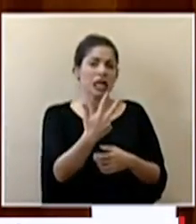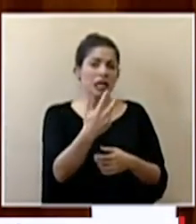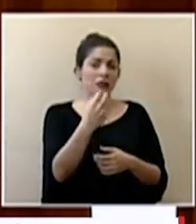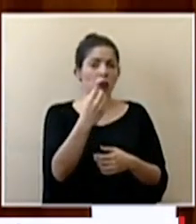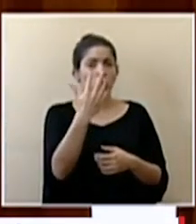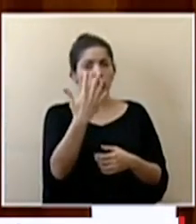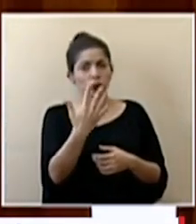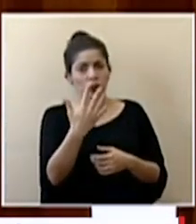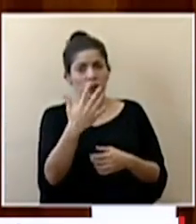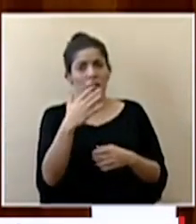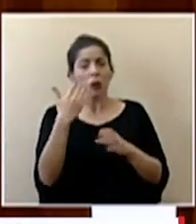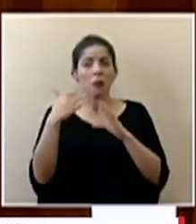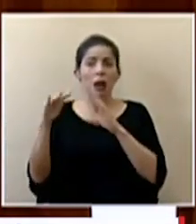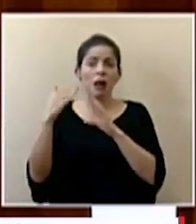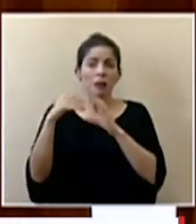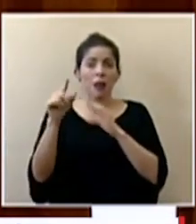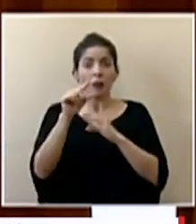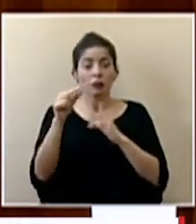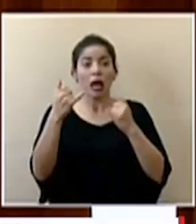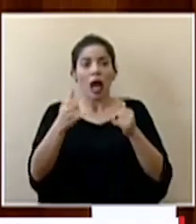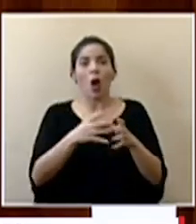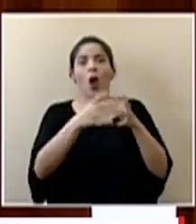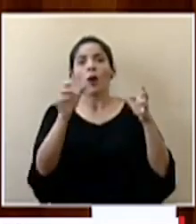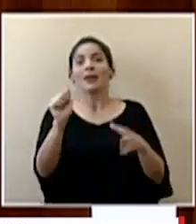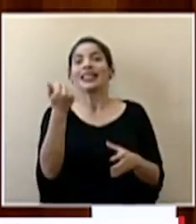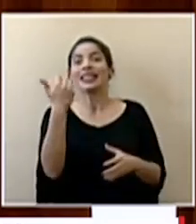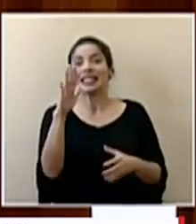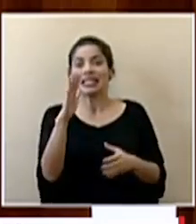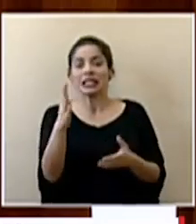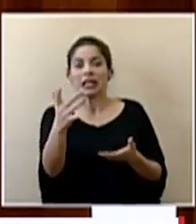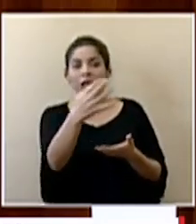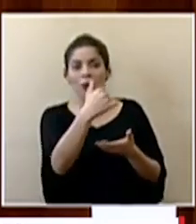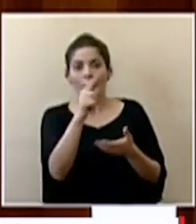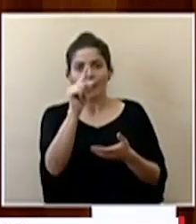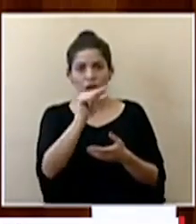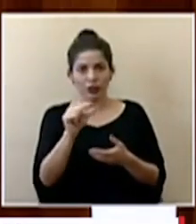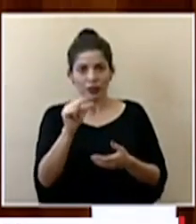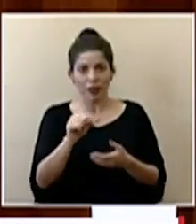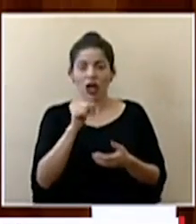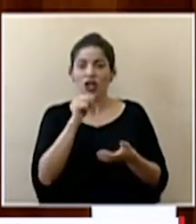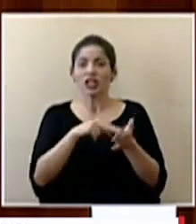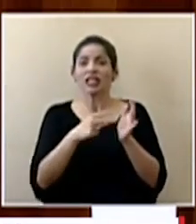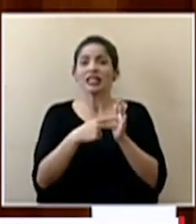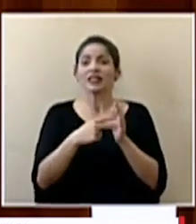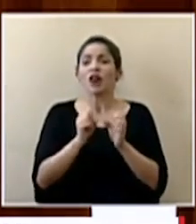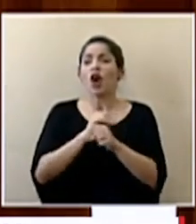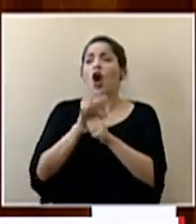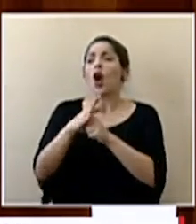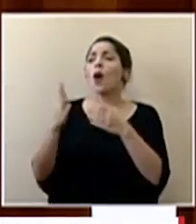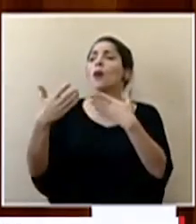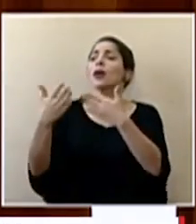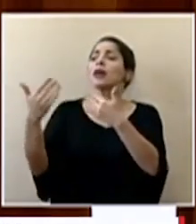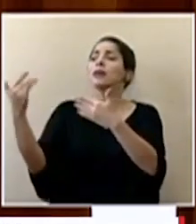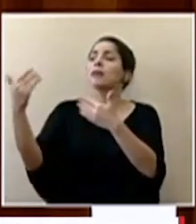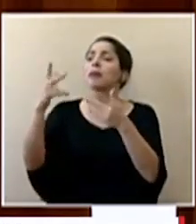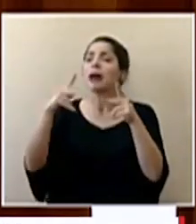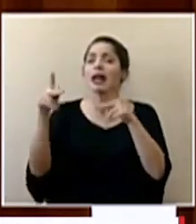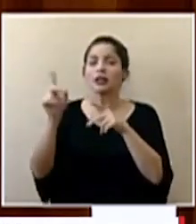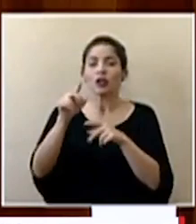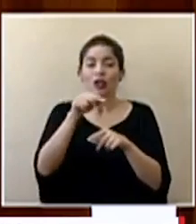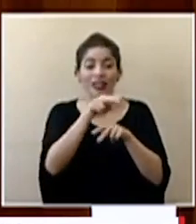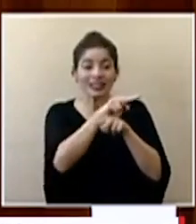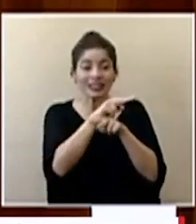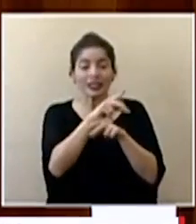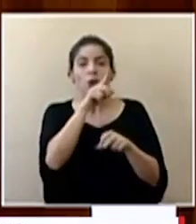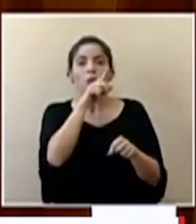cinco de envíos por semana a un total de 15 envíos por semana no es que se están haciendo las pruebas abiertas de COVID-19 y eso responde a la vigilancia centinela que